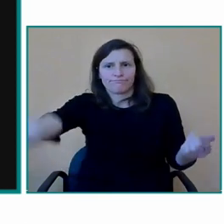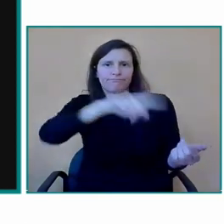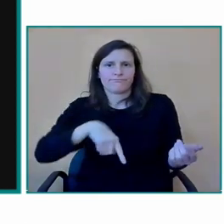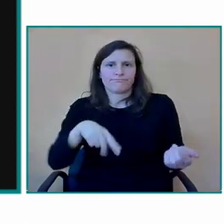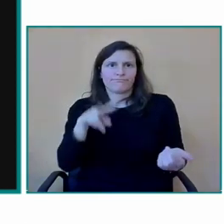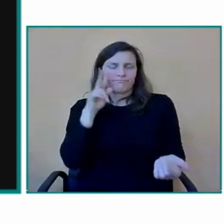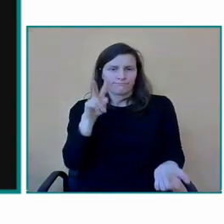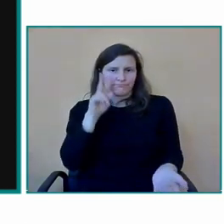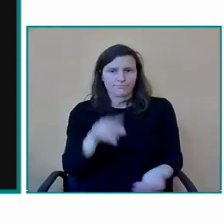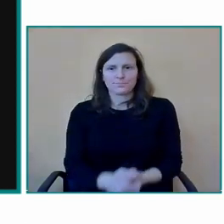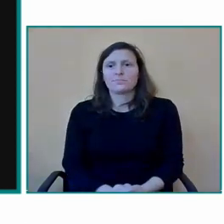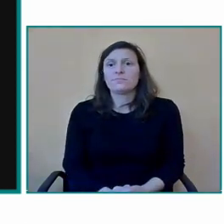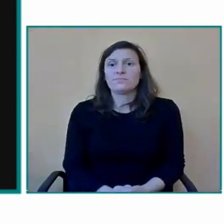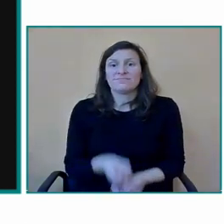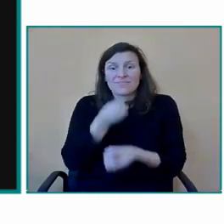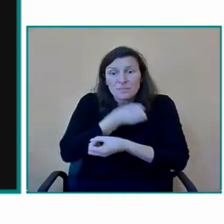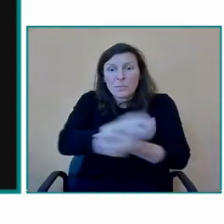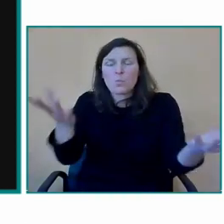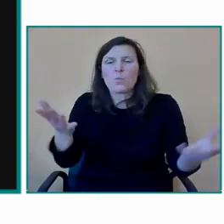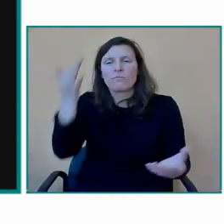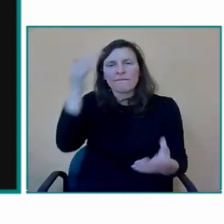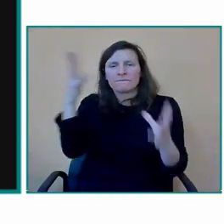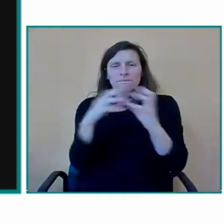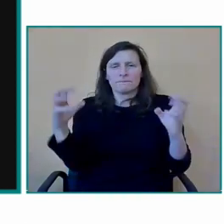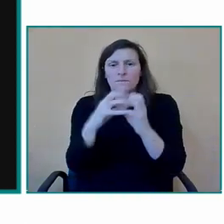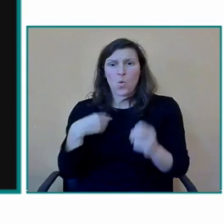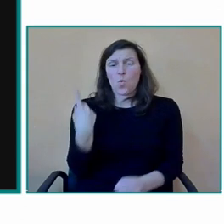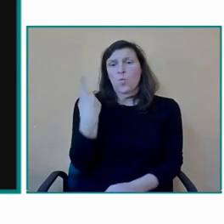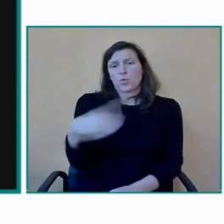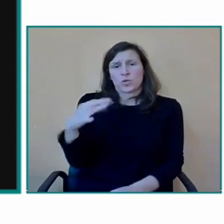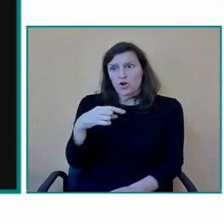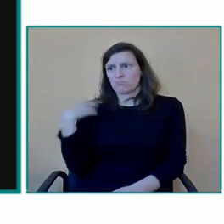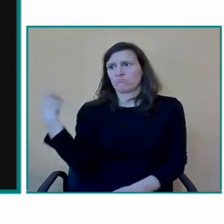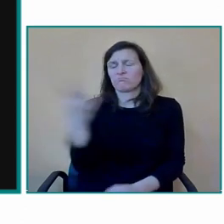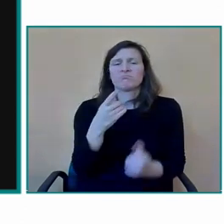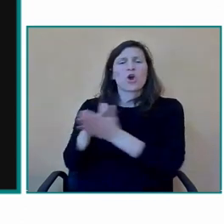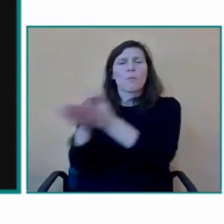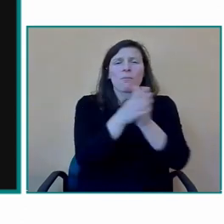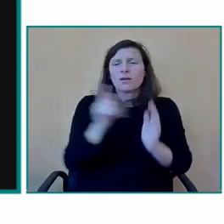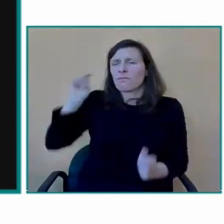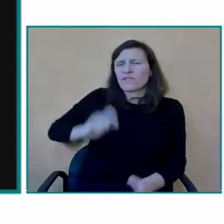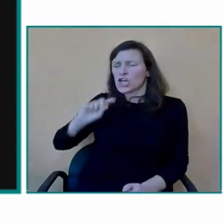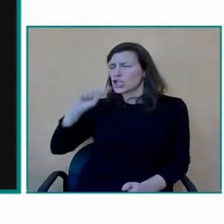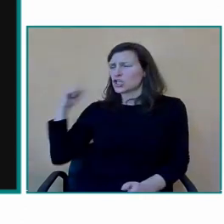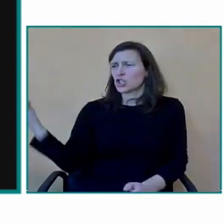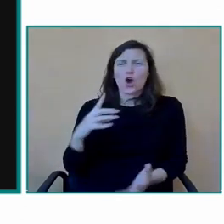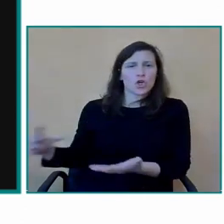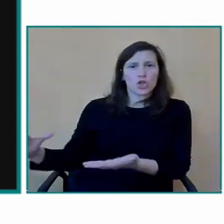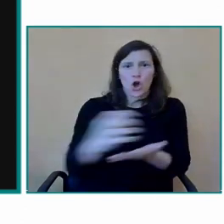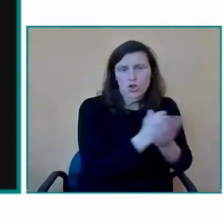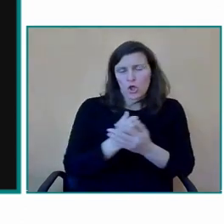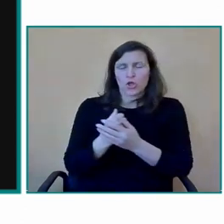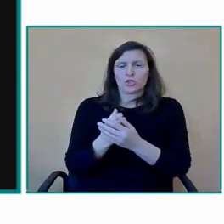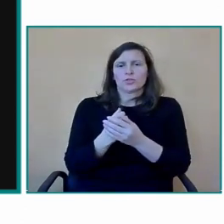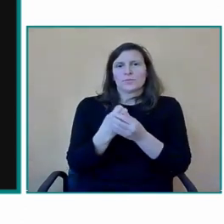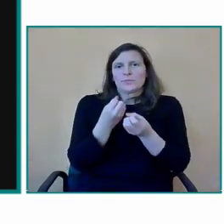en ello y todas sus ganas día a día y obviamente pues dar las gracias a aquellas personas también que nos han